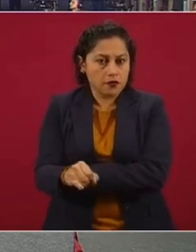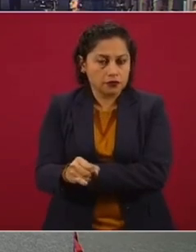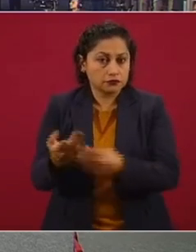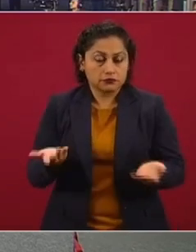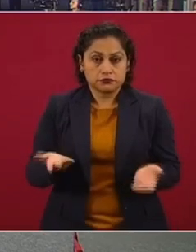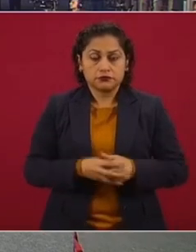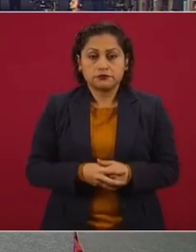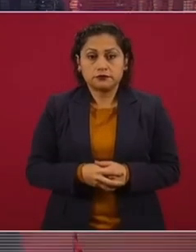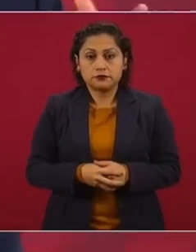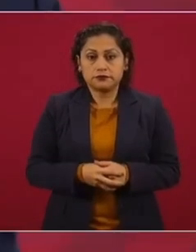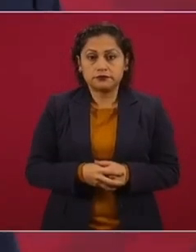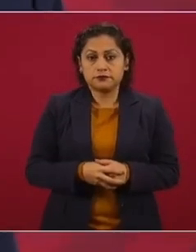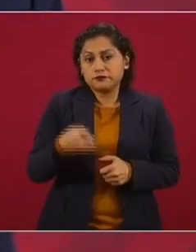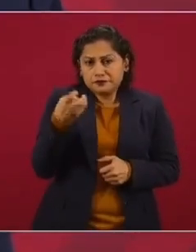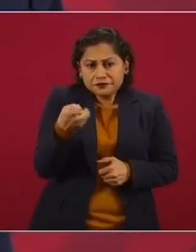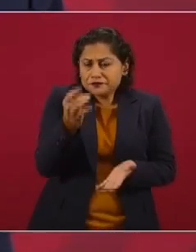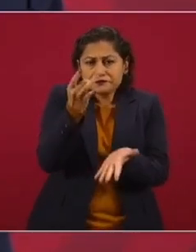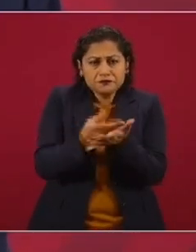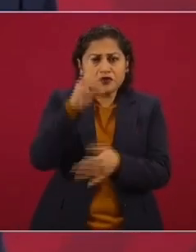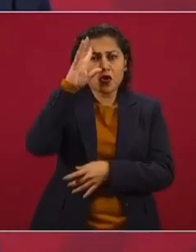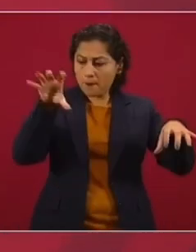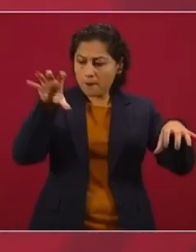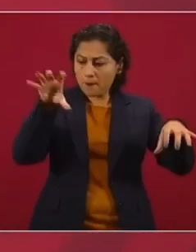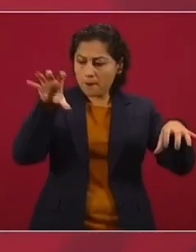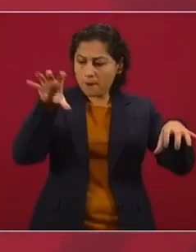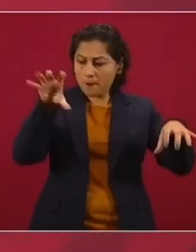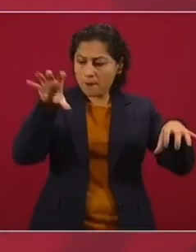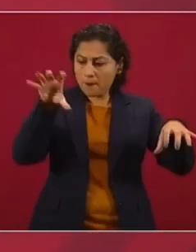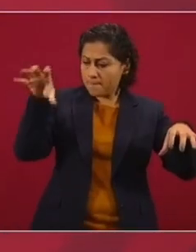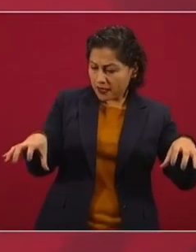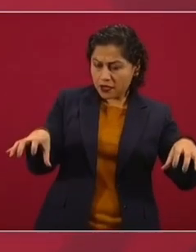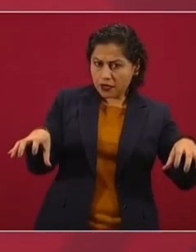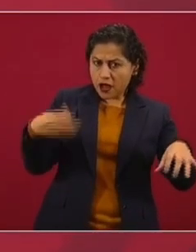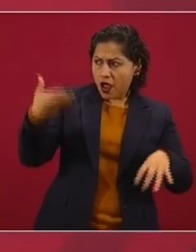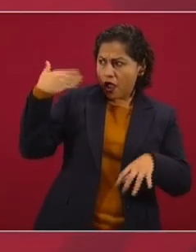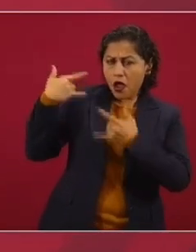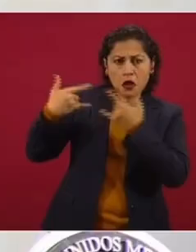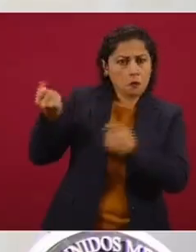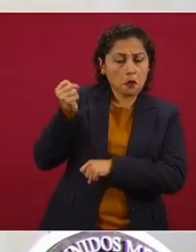Es un asunto conceptual, teórico, discórico.